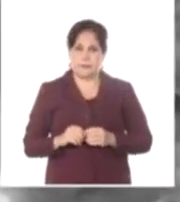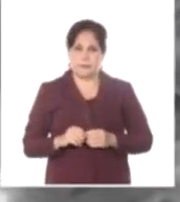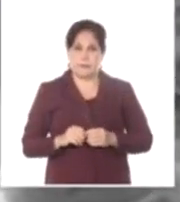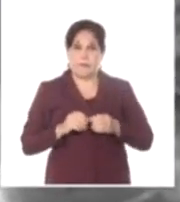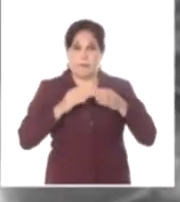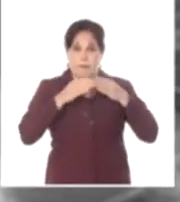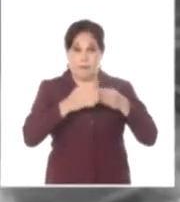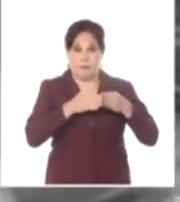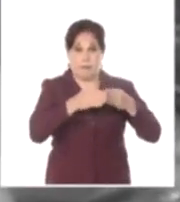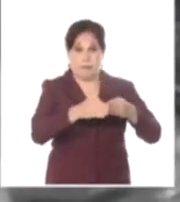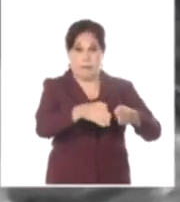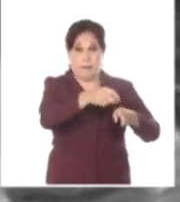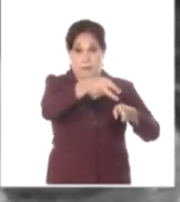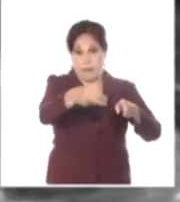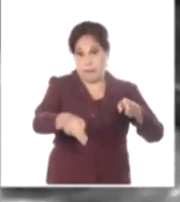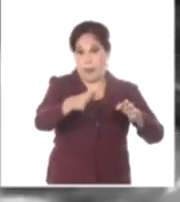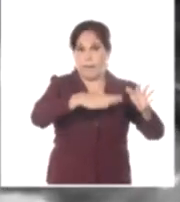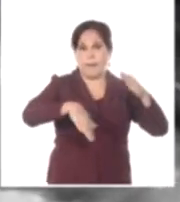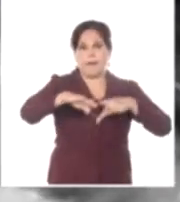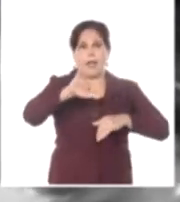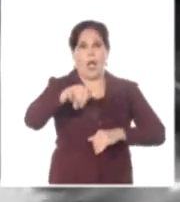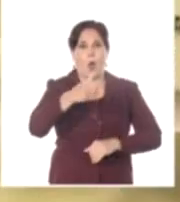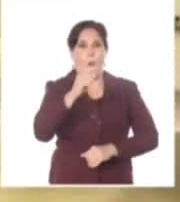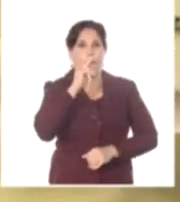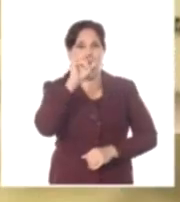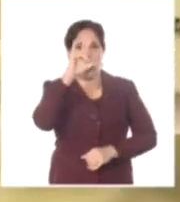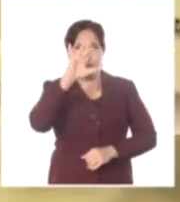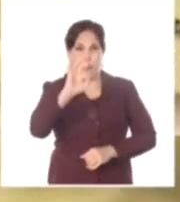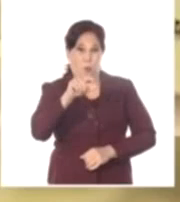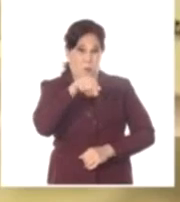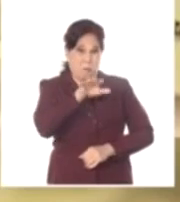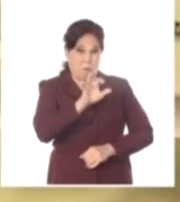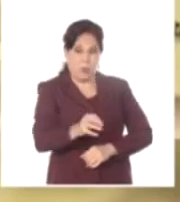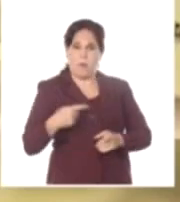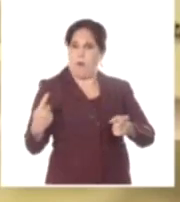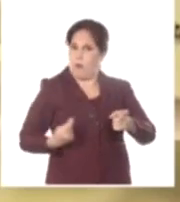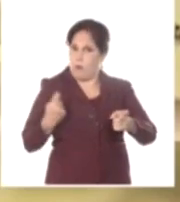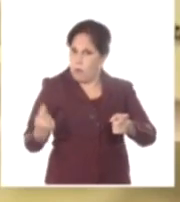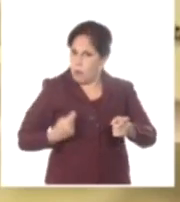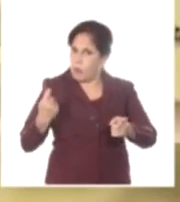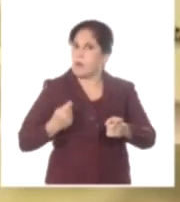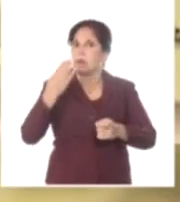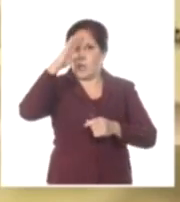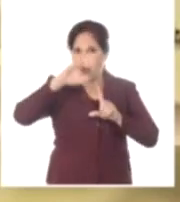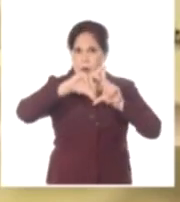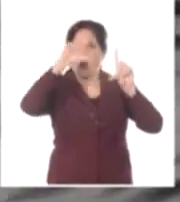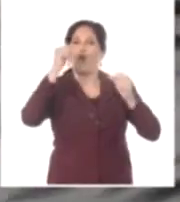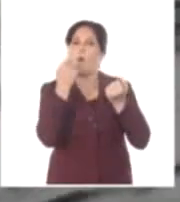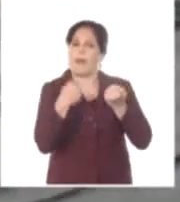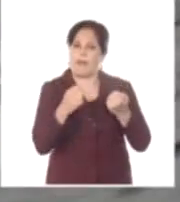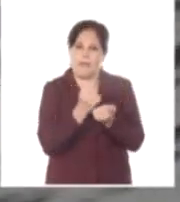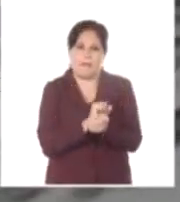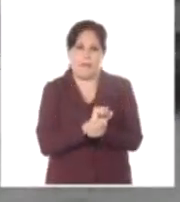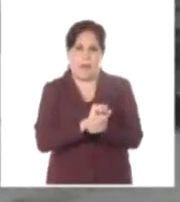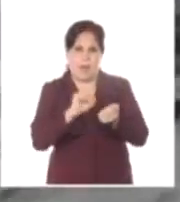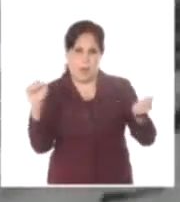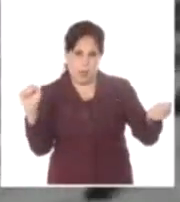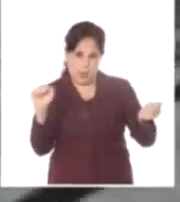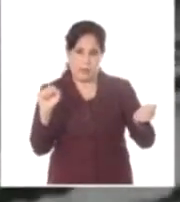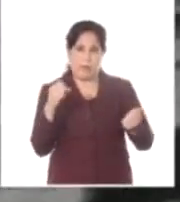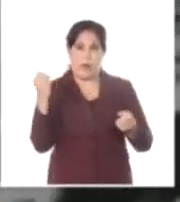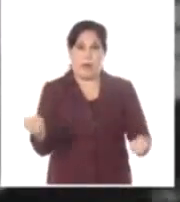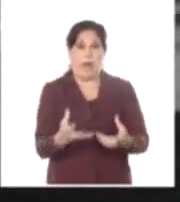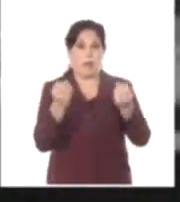Desembarcó José Martí en playitas de Cajobabo, decidido a pelear por la Cuba que amaba. El abrazo de la